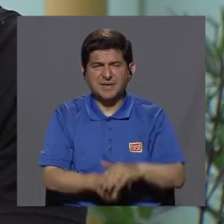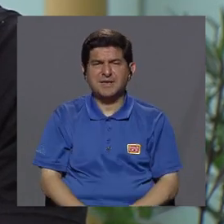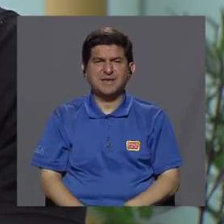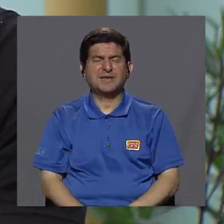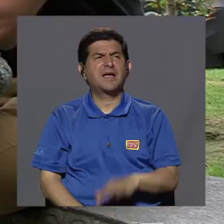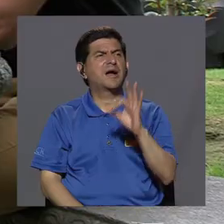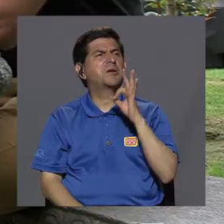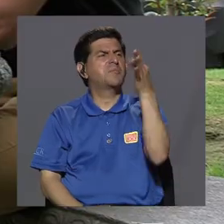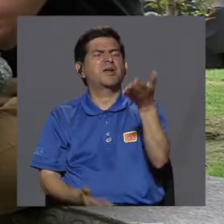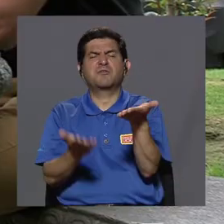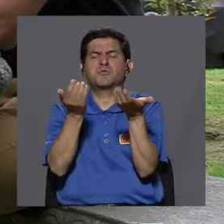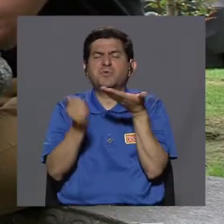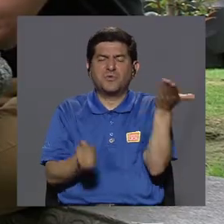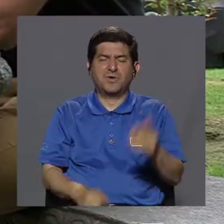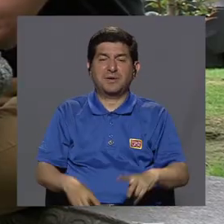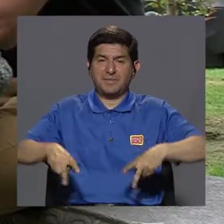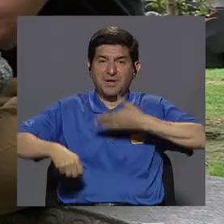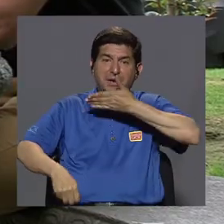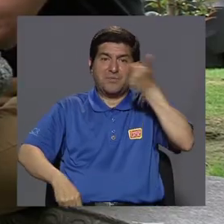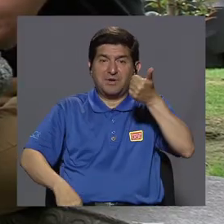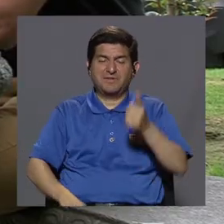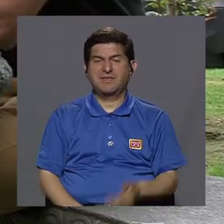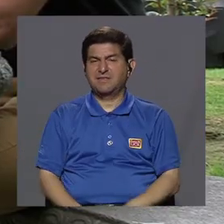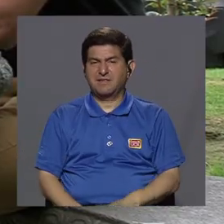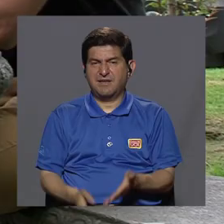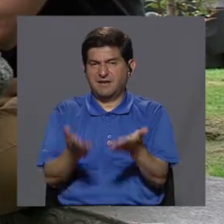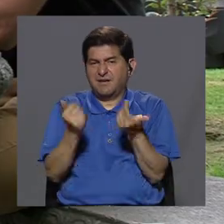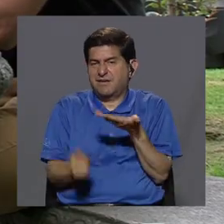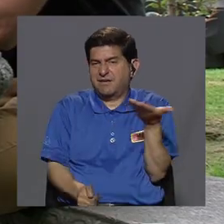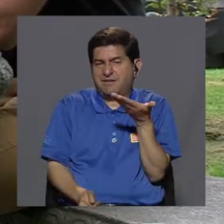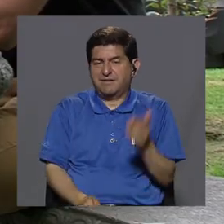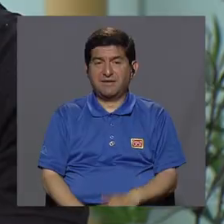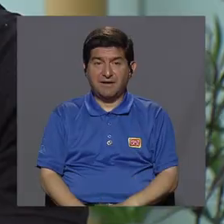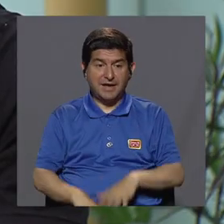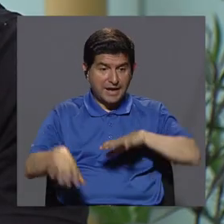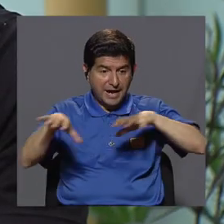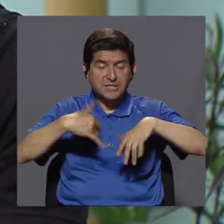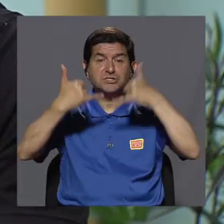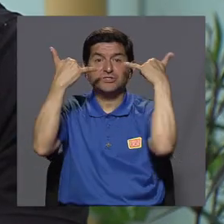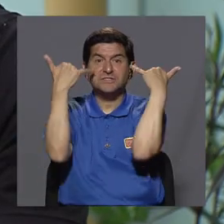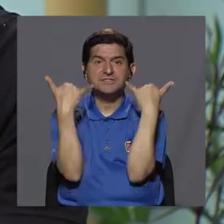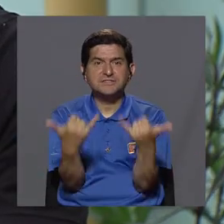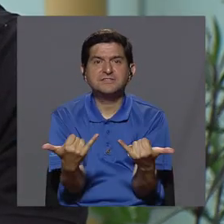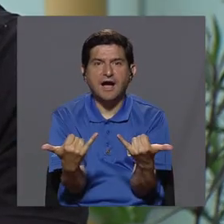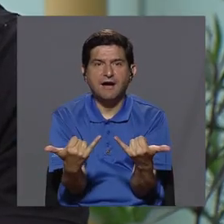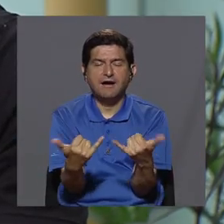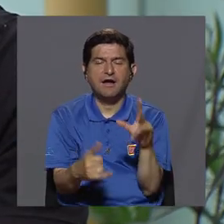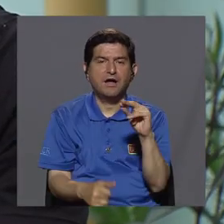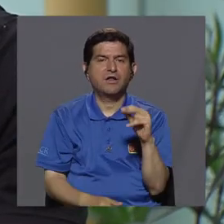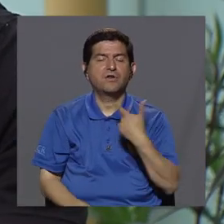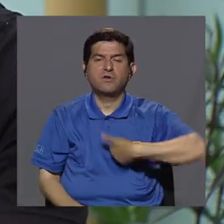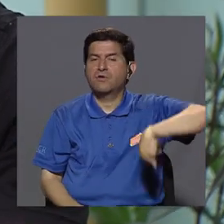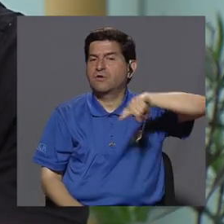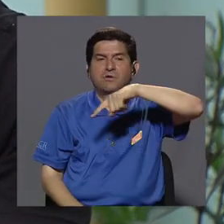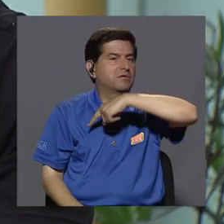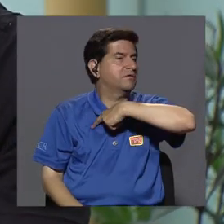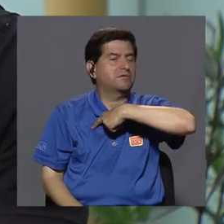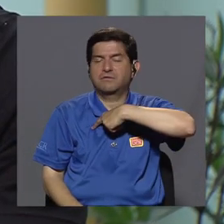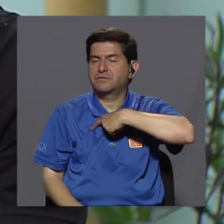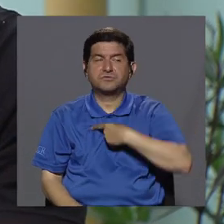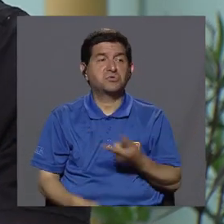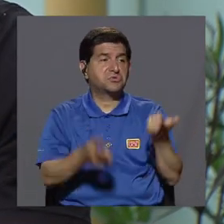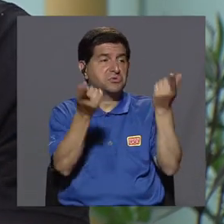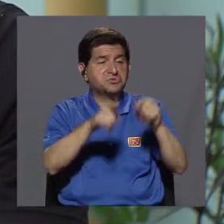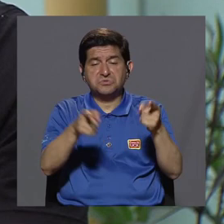¿verdad? ¿Qué queremos para nuestro futuro? Para vivir mejor, ¿verdad? ¿Qué queremos nosotros? Las acciones son ya. No tenemos que dejar que